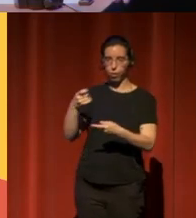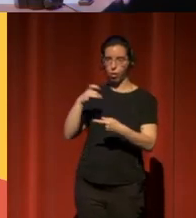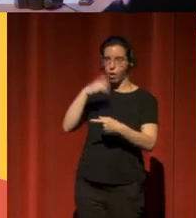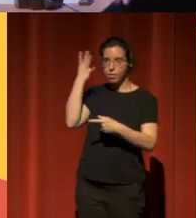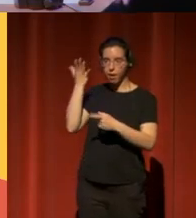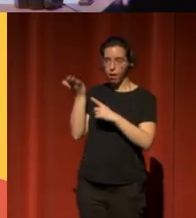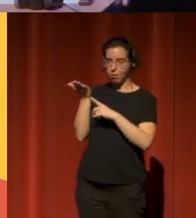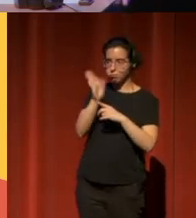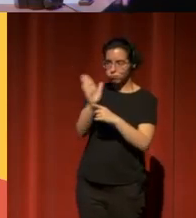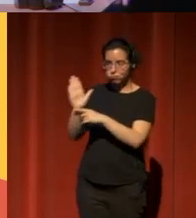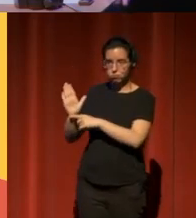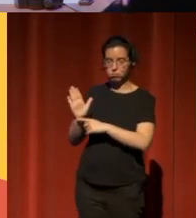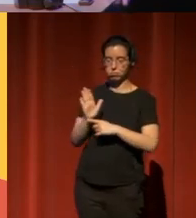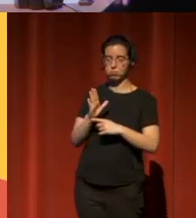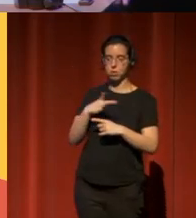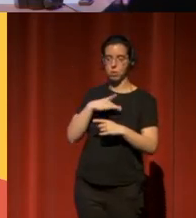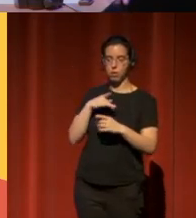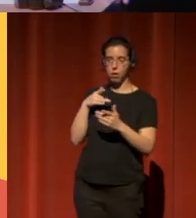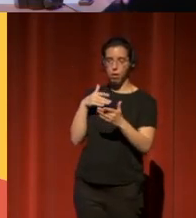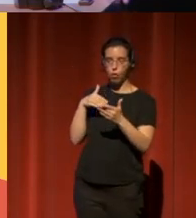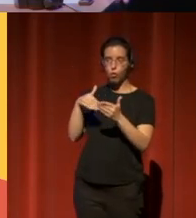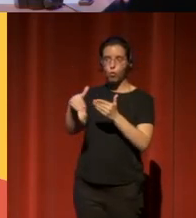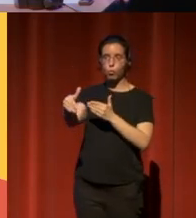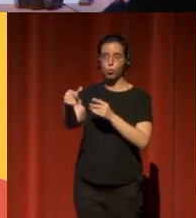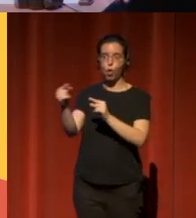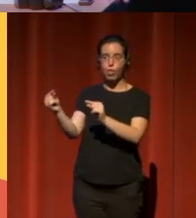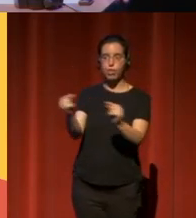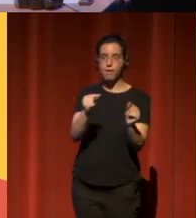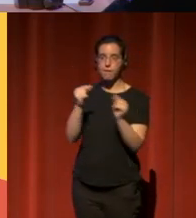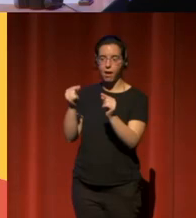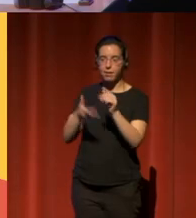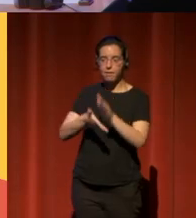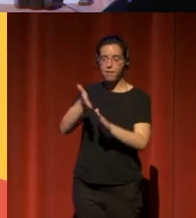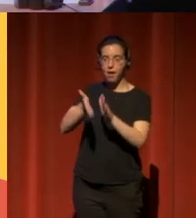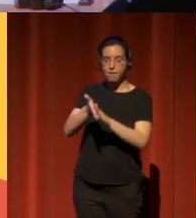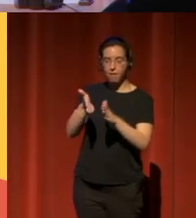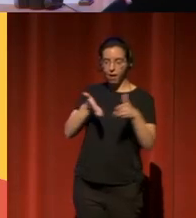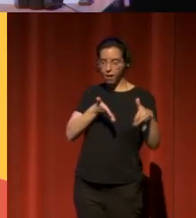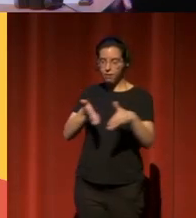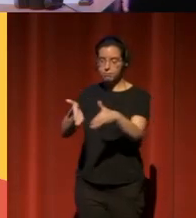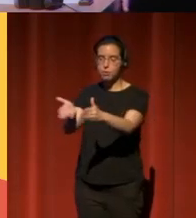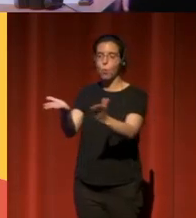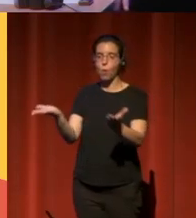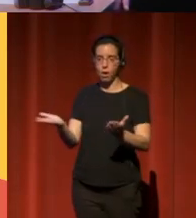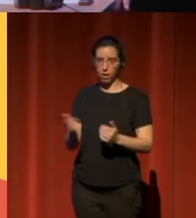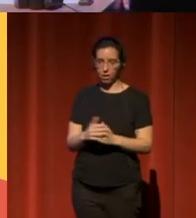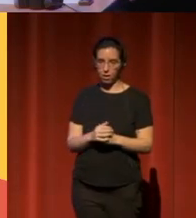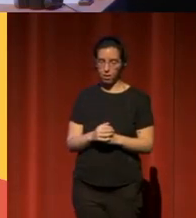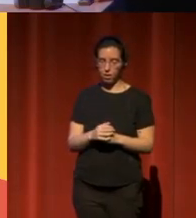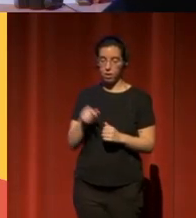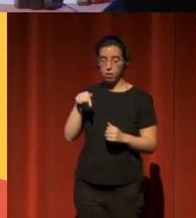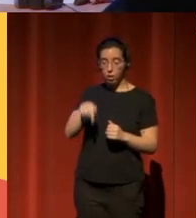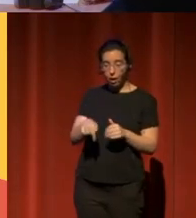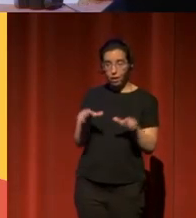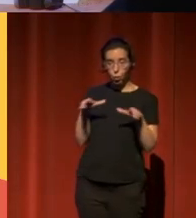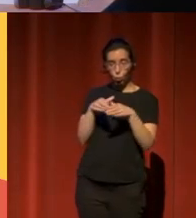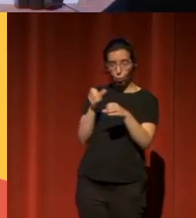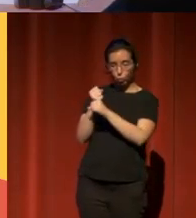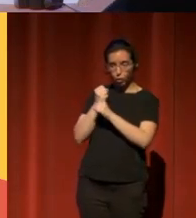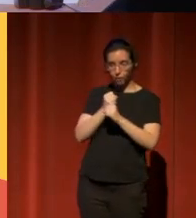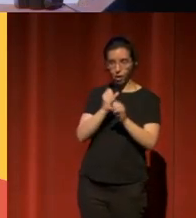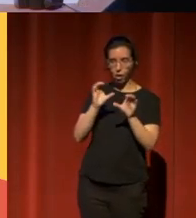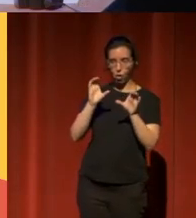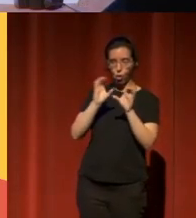hacia dónde debe ir el debate, hacia dónde debemos caminar para lograr este objetivo. Desde aquí, desde el grupo de trabajo de